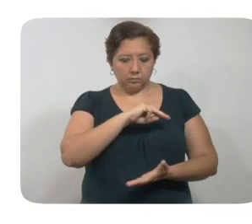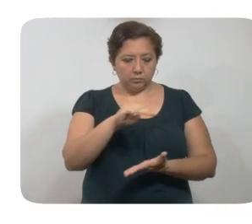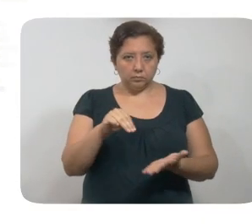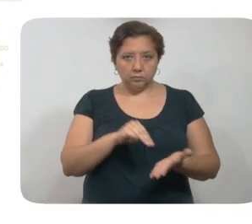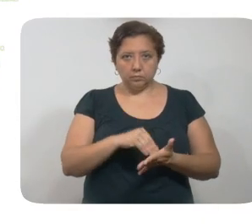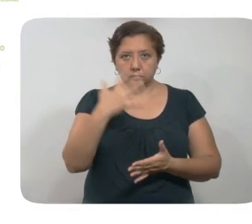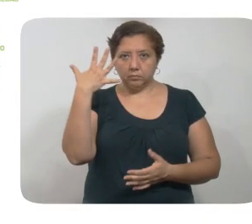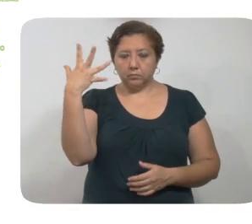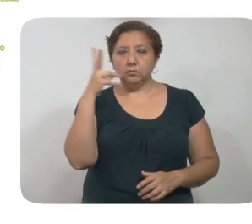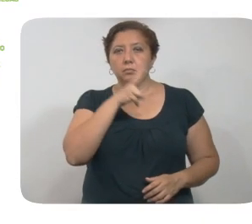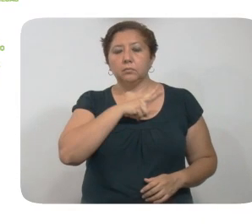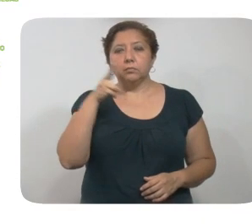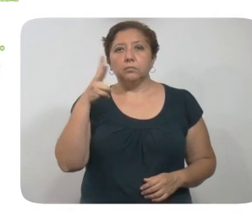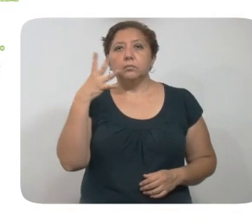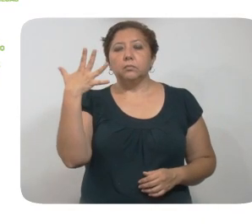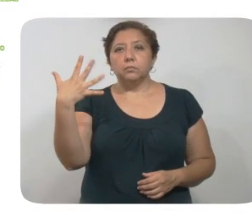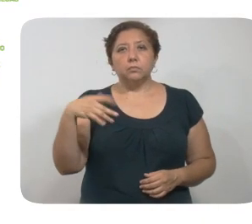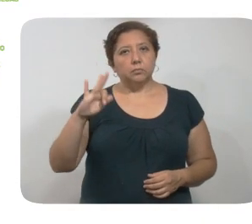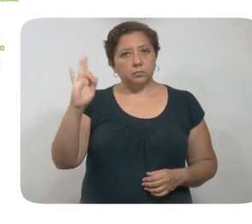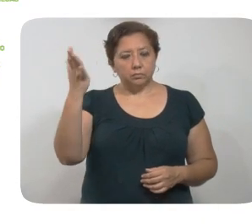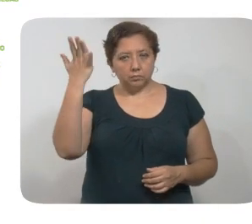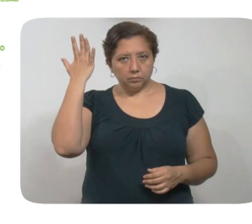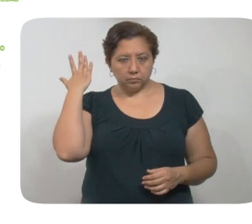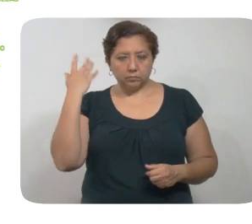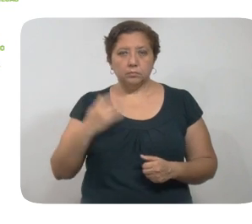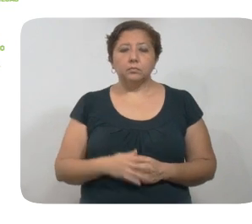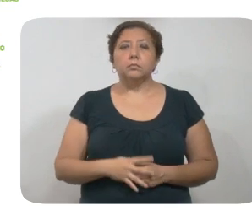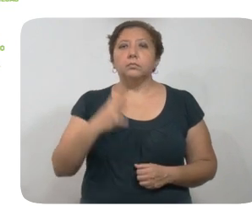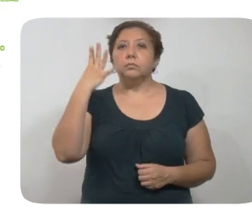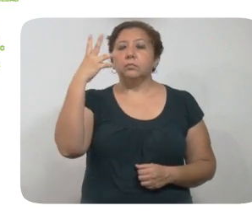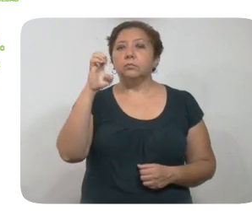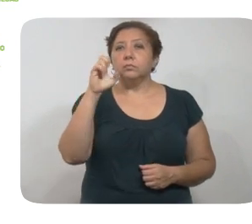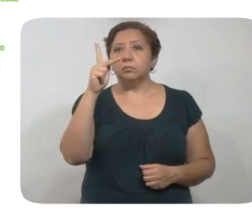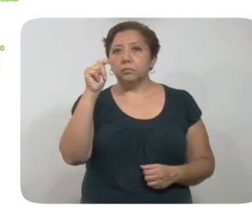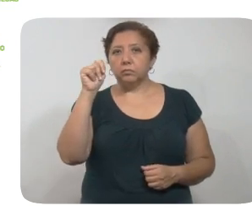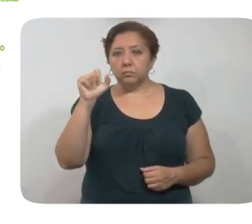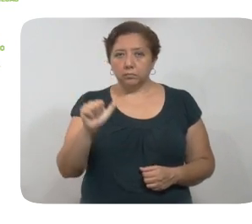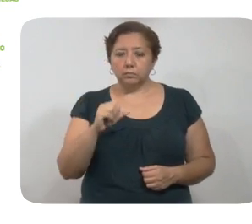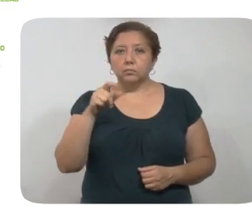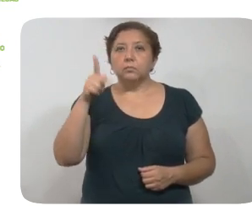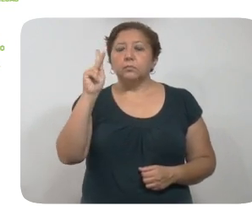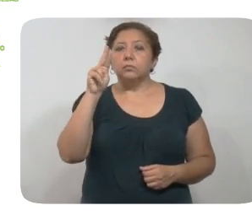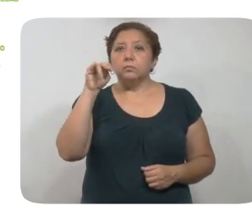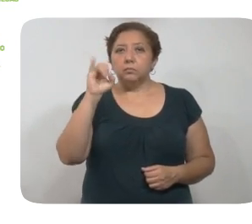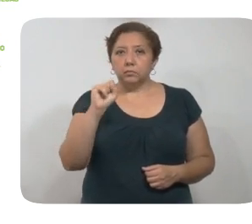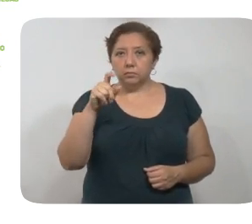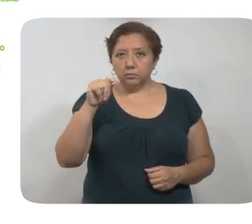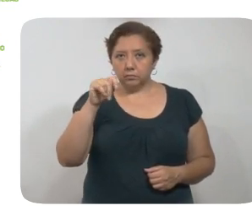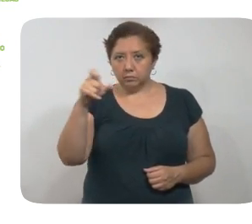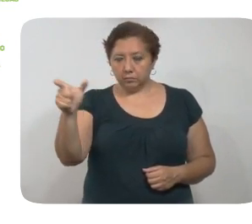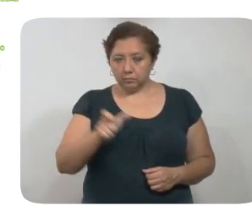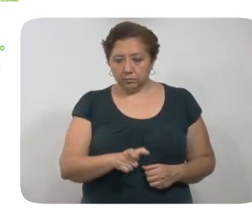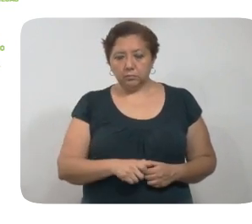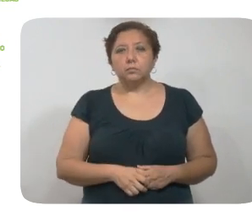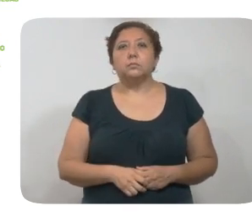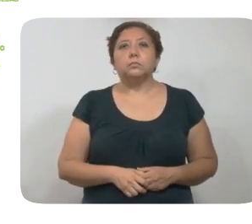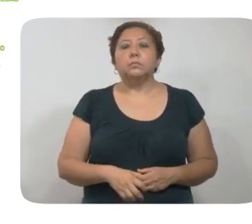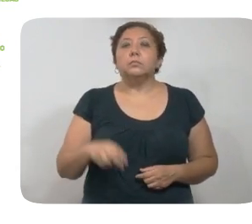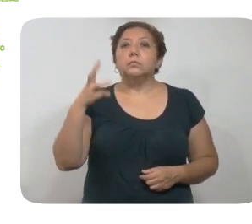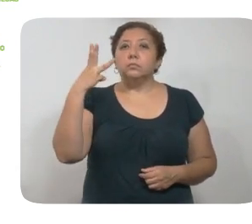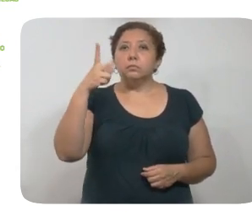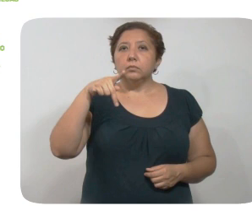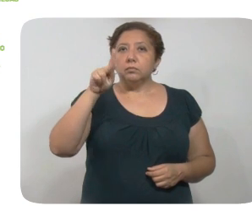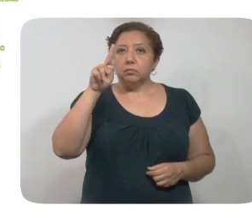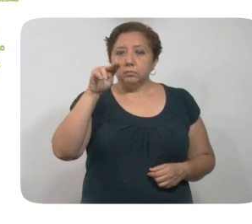Mérida, 5 en Valladolid y 5 foráneos, 4 en Espita, Canasín, Motul, Tecash y Tisimín, 3